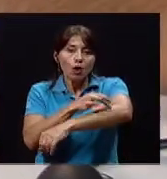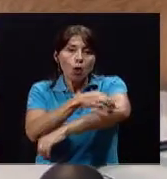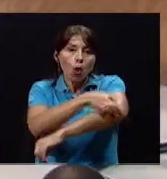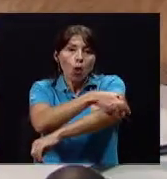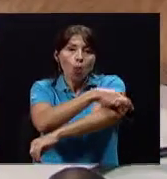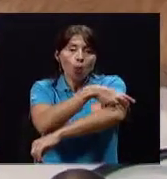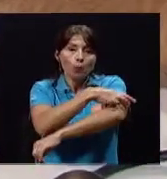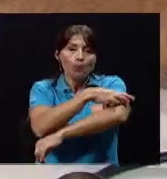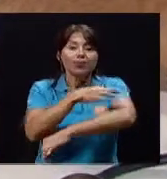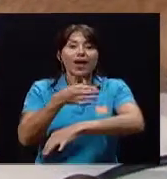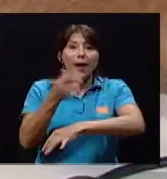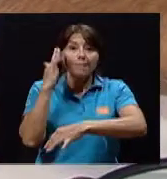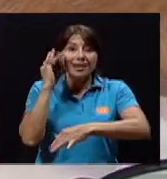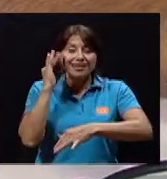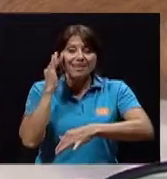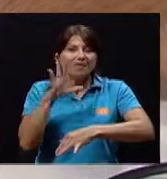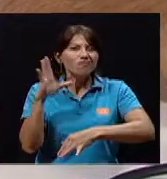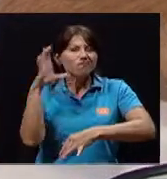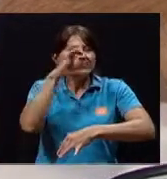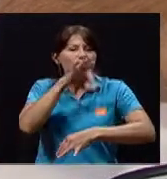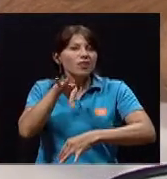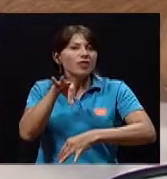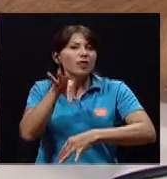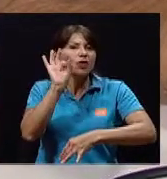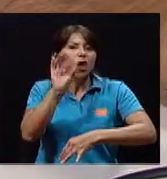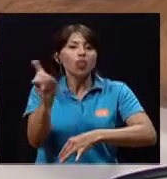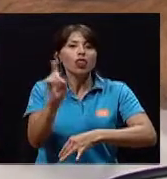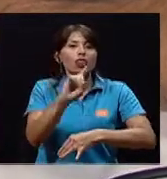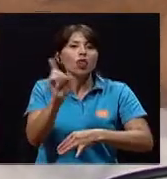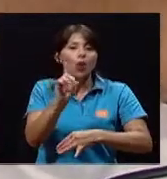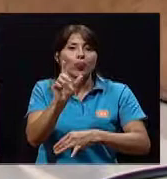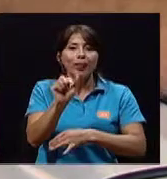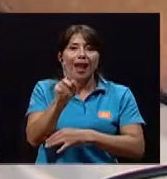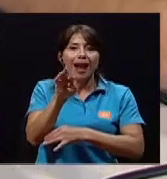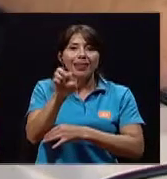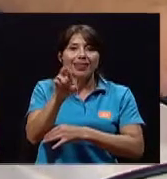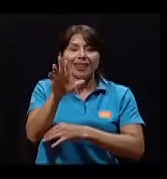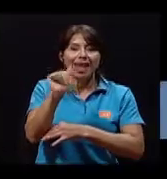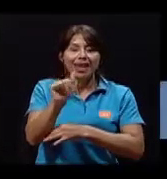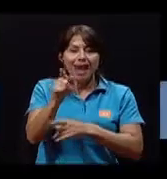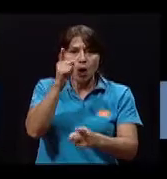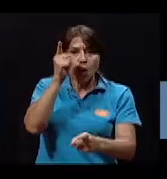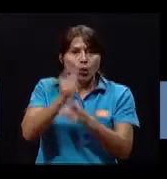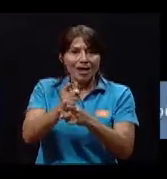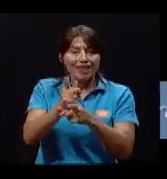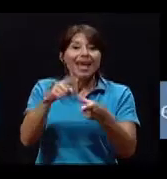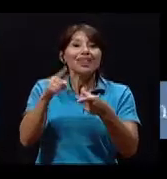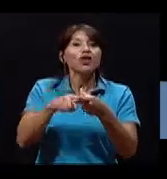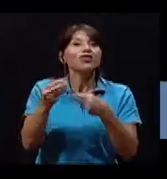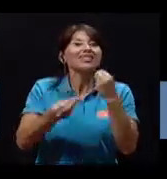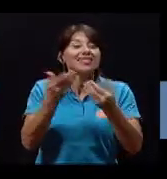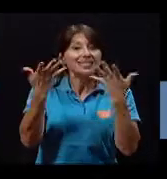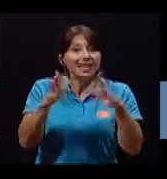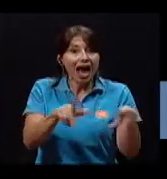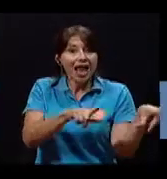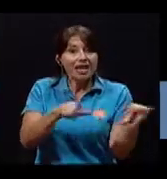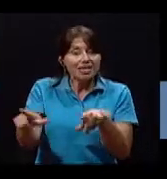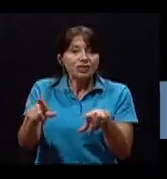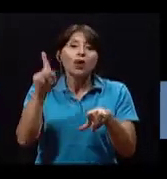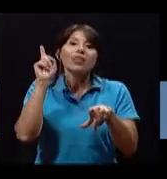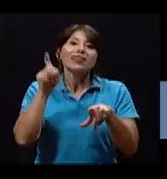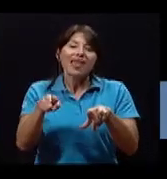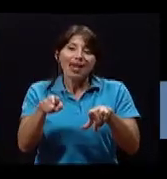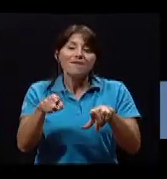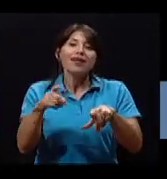Una vez que ubicamos esa arteria, vamos a colocar el brazalete. Cada brazalete va a señalar a